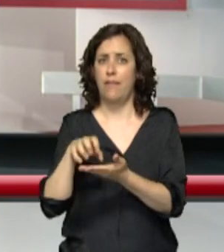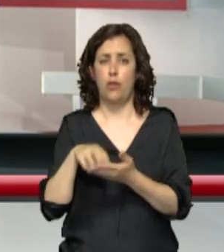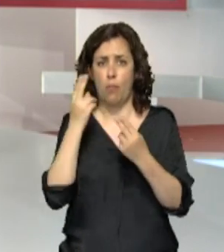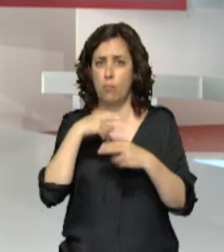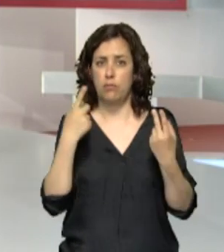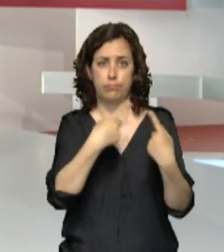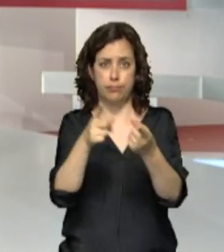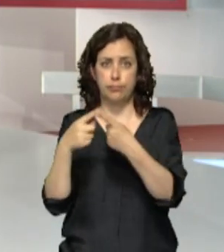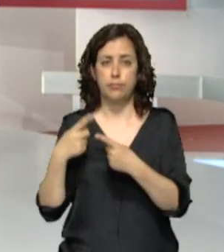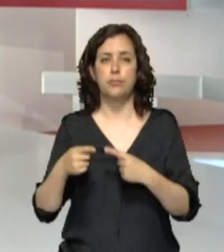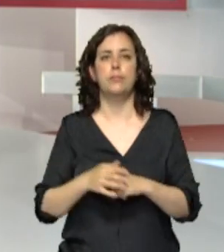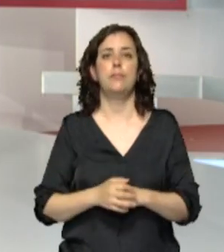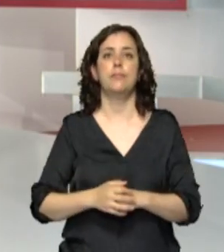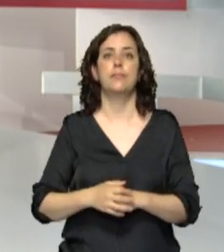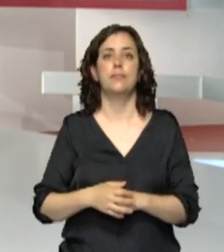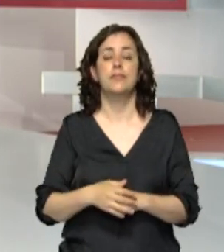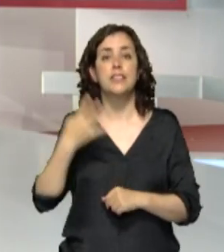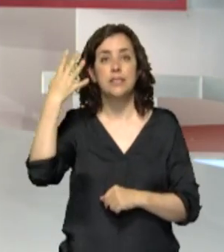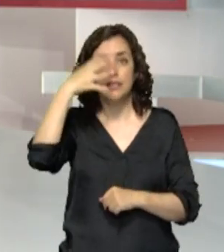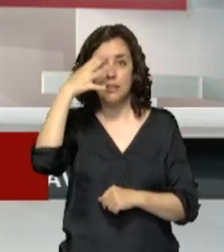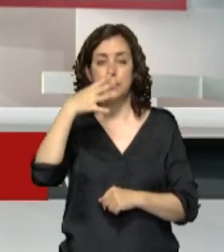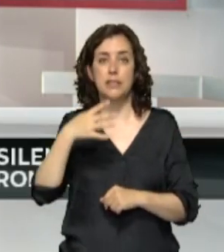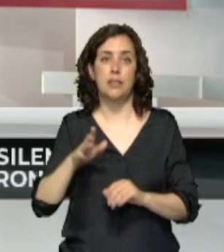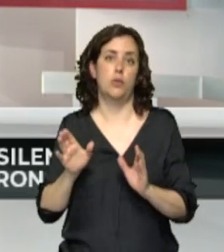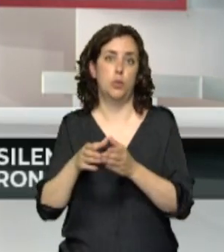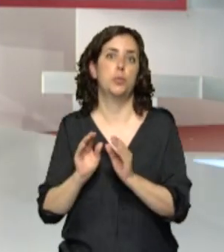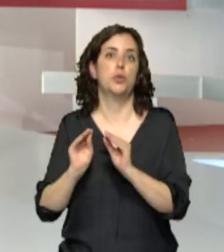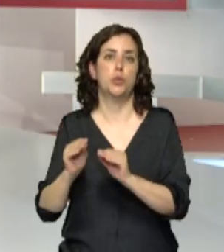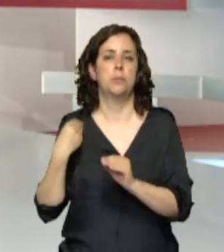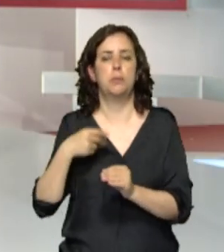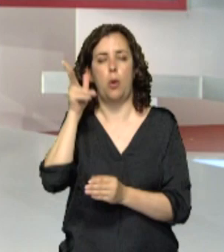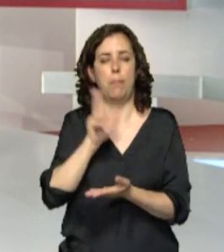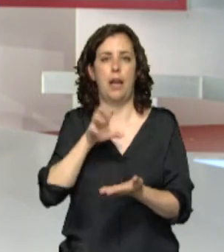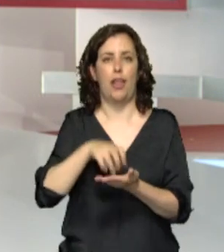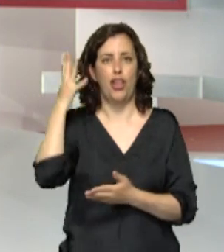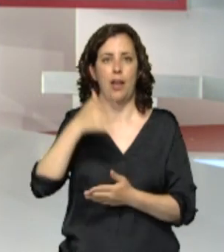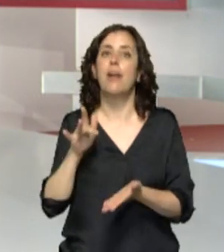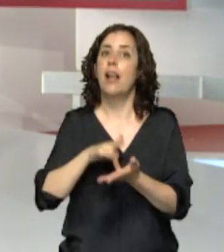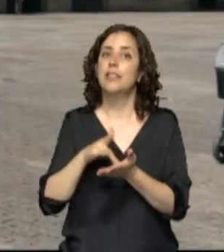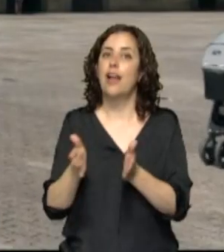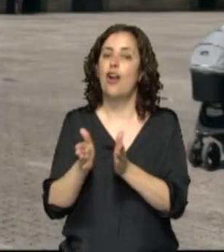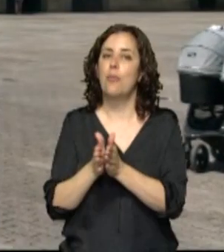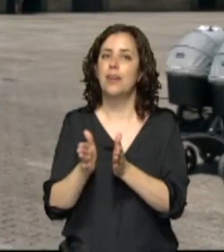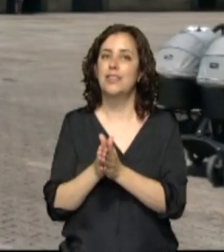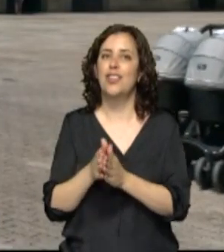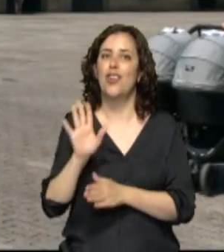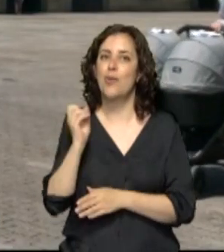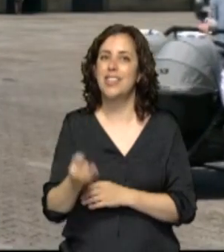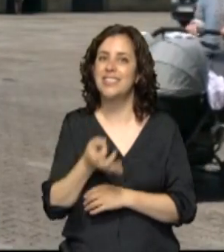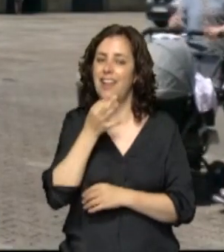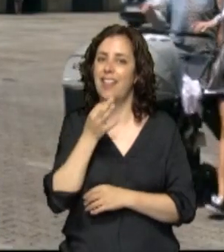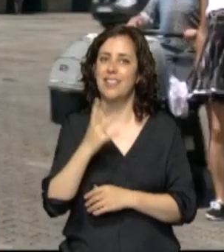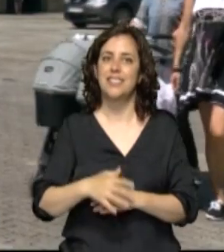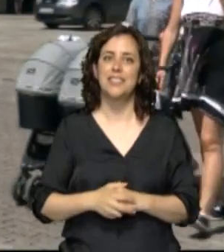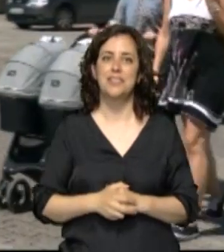Ejecutivo Fural, liderado por María Chivité, lo ha hecho frente al Palacio de Navarra. Ahí está nuestro compañero Sergio Jiménez. Muy buenas tardes.